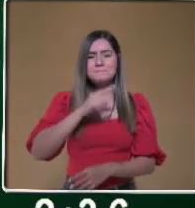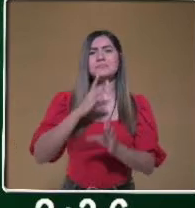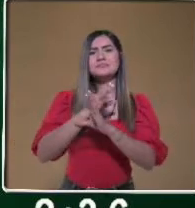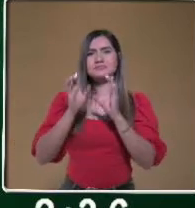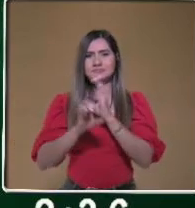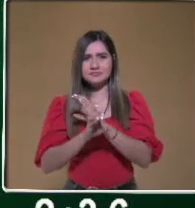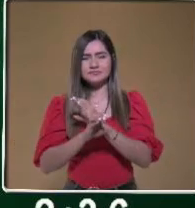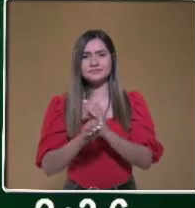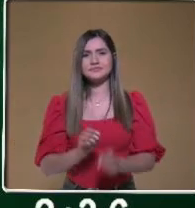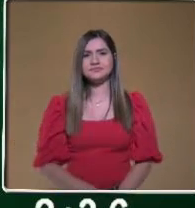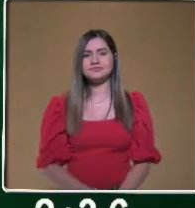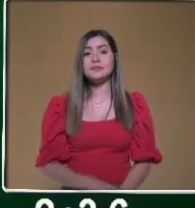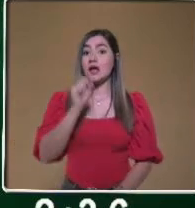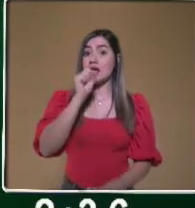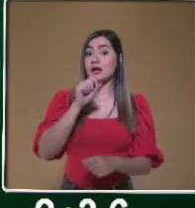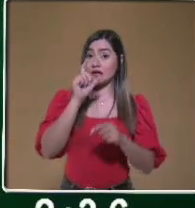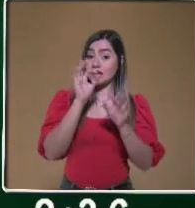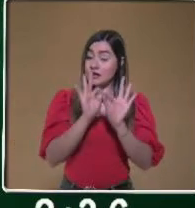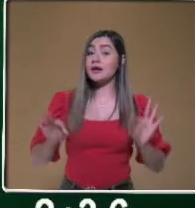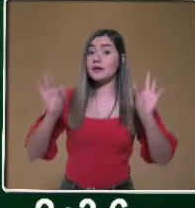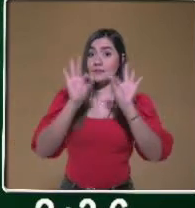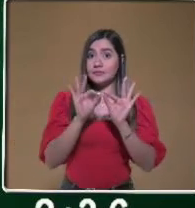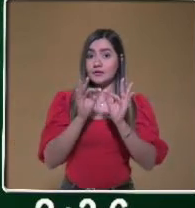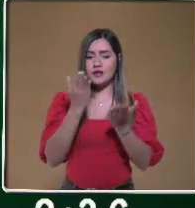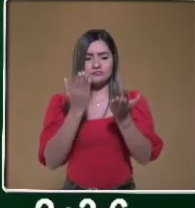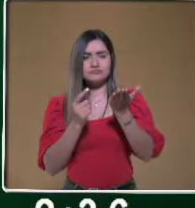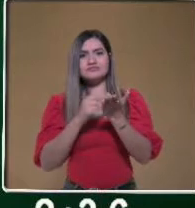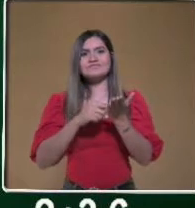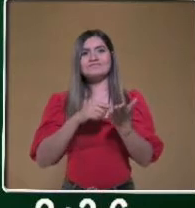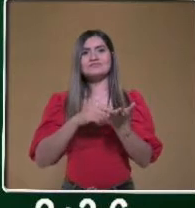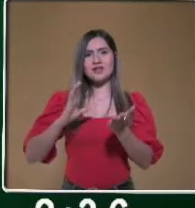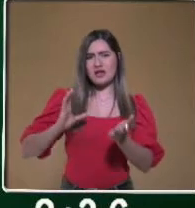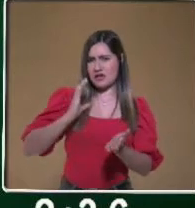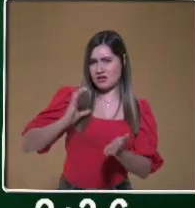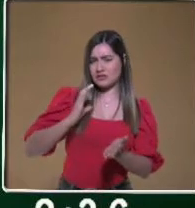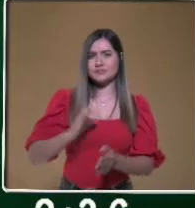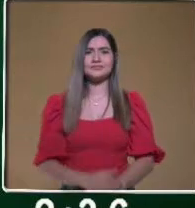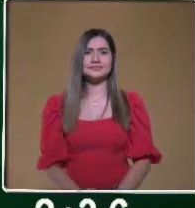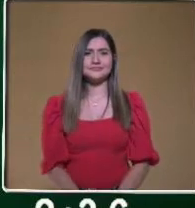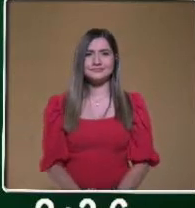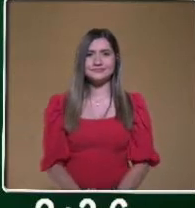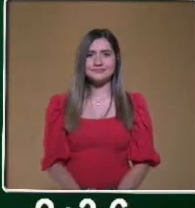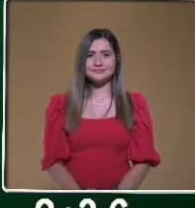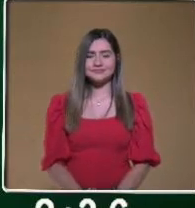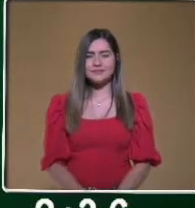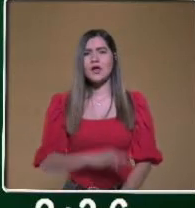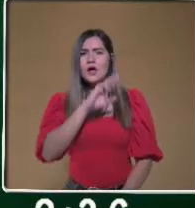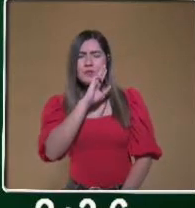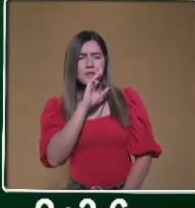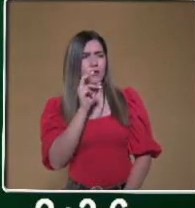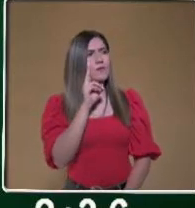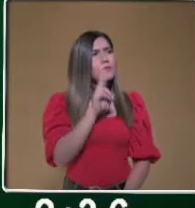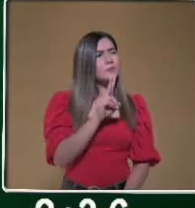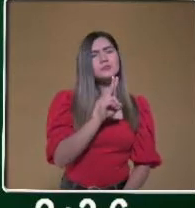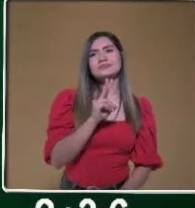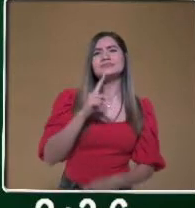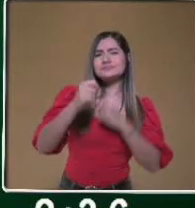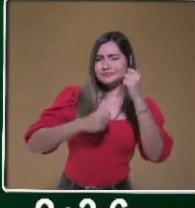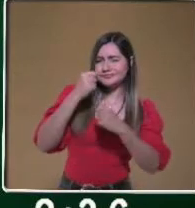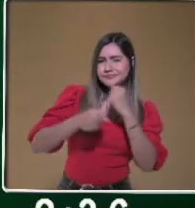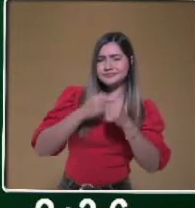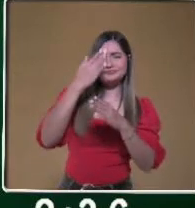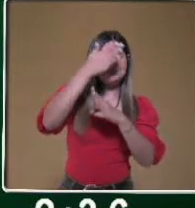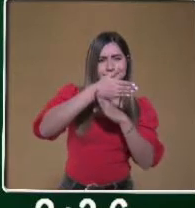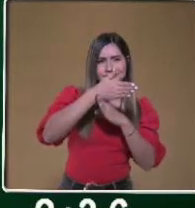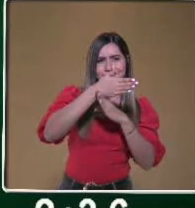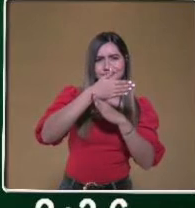va a ser la calidad que hay en cada uno de ellos. Incluso, tu mamá puede comparar estando ahí en la tienda en donde va